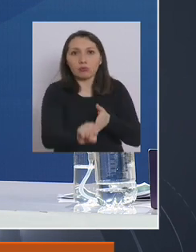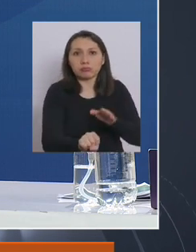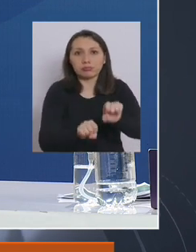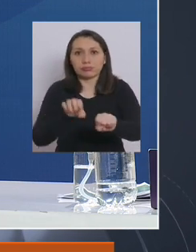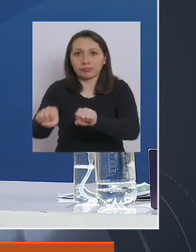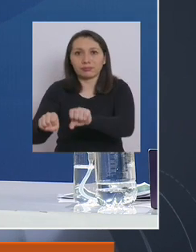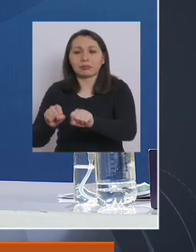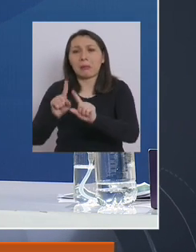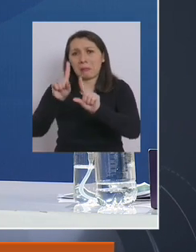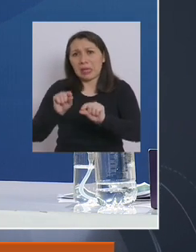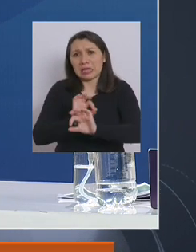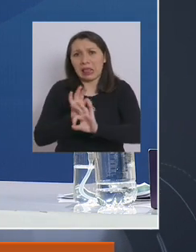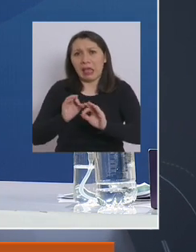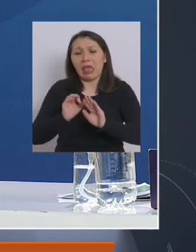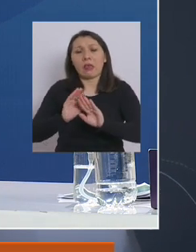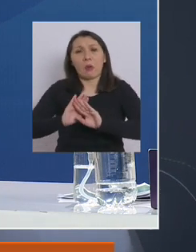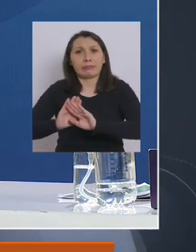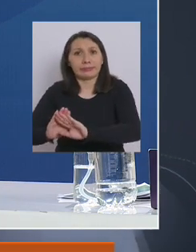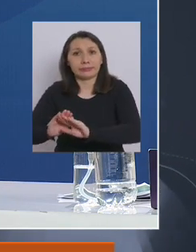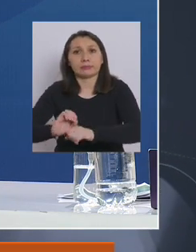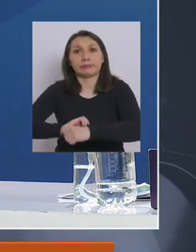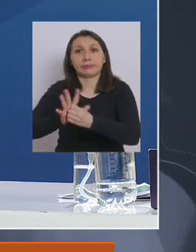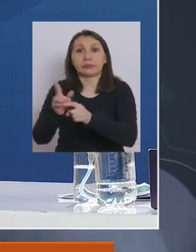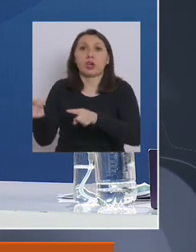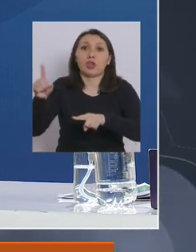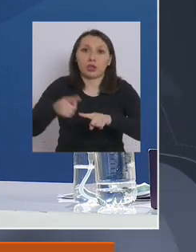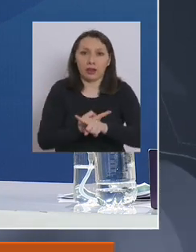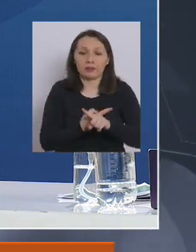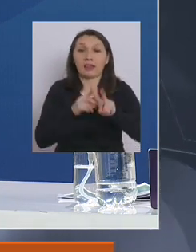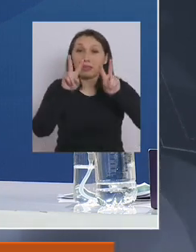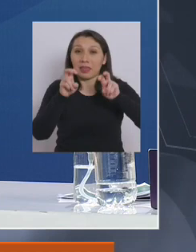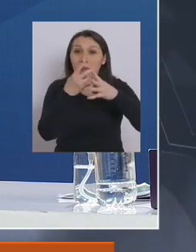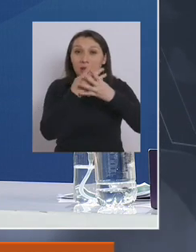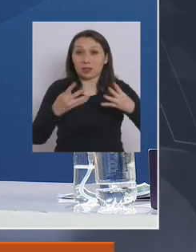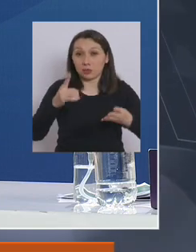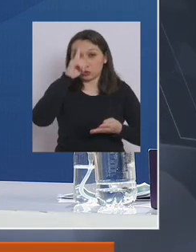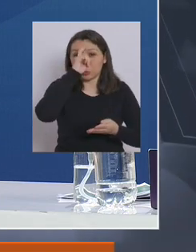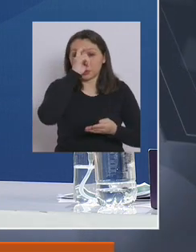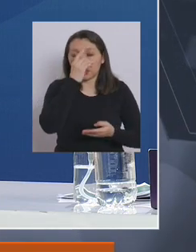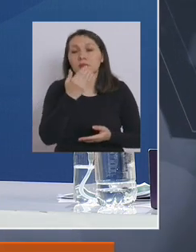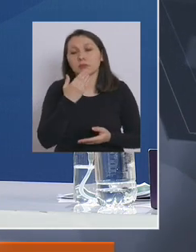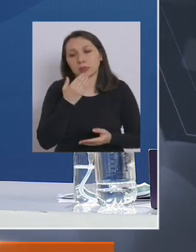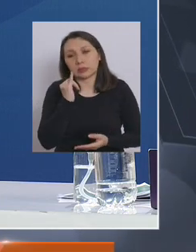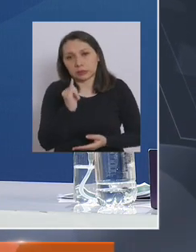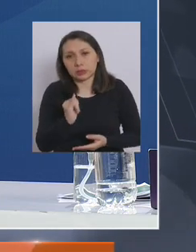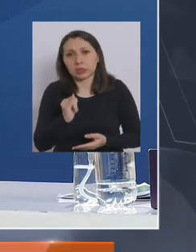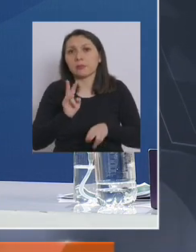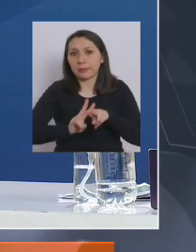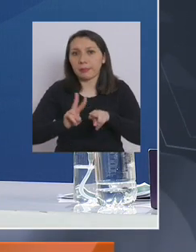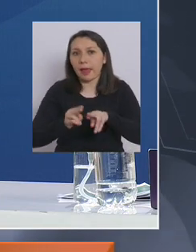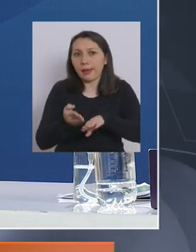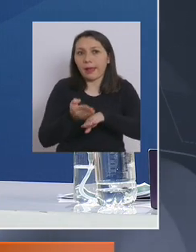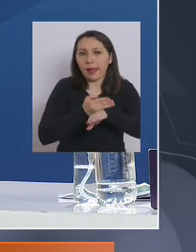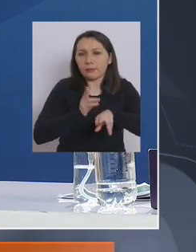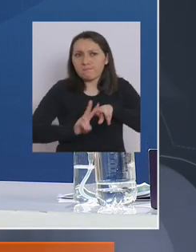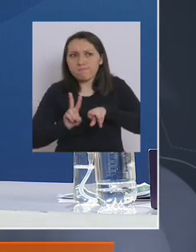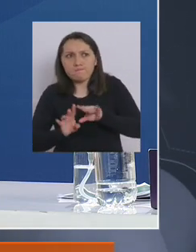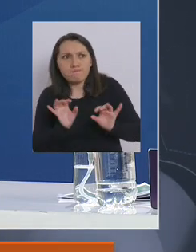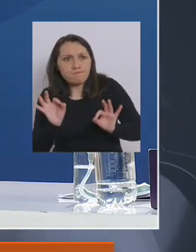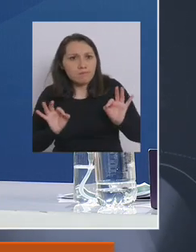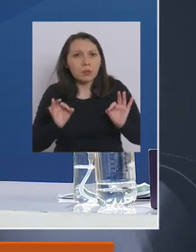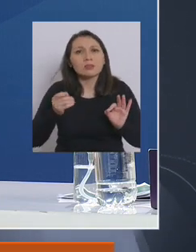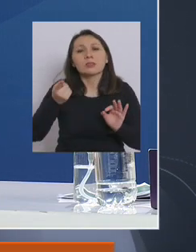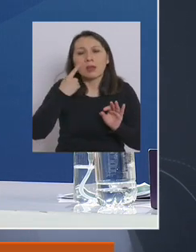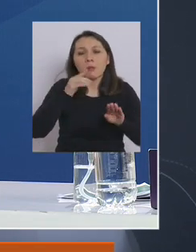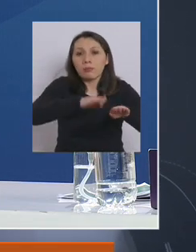tener brotes importantes. Del punto de vista de la red asistencial, sí también la red asistencial se ha preparado. Hoy día se ve que